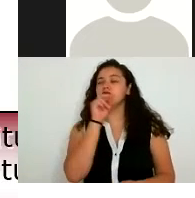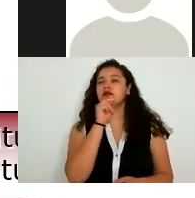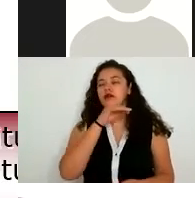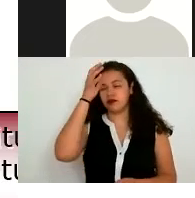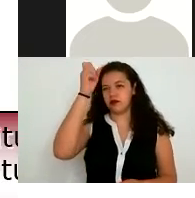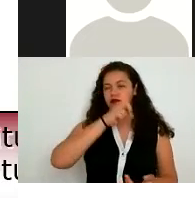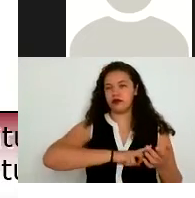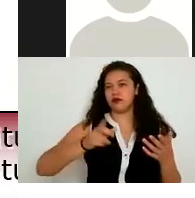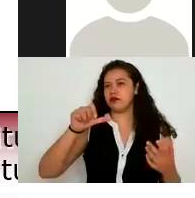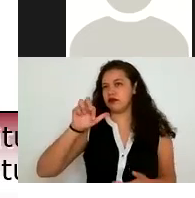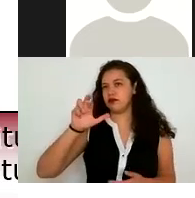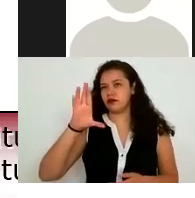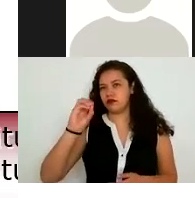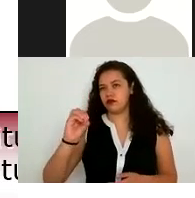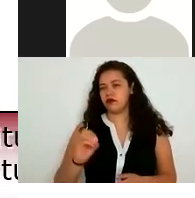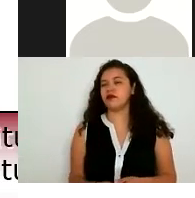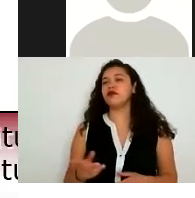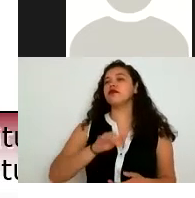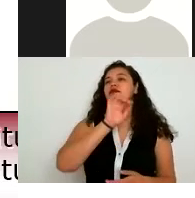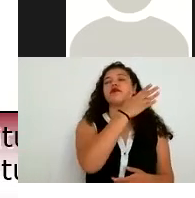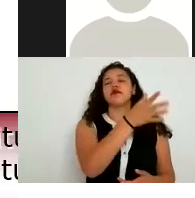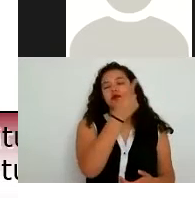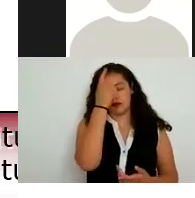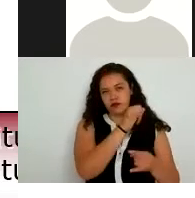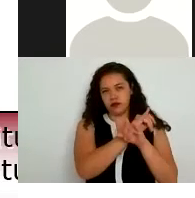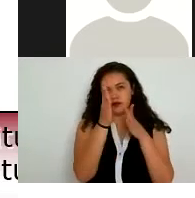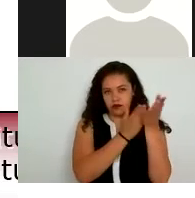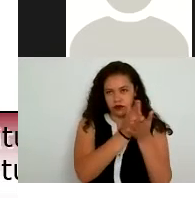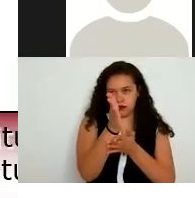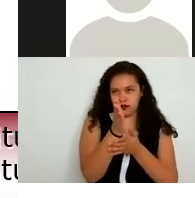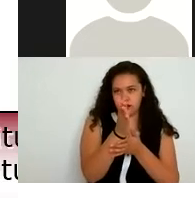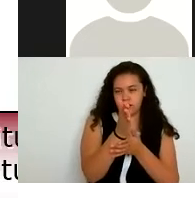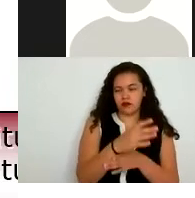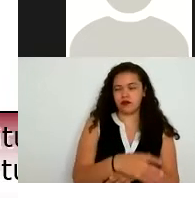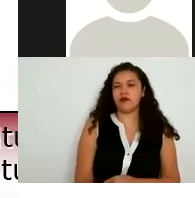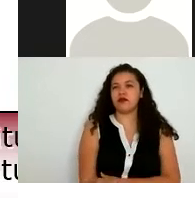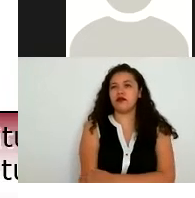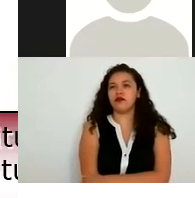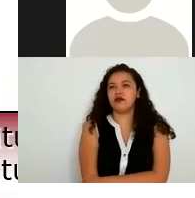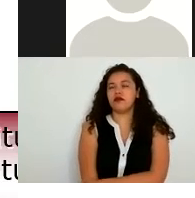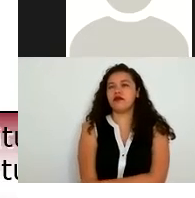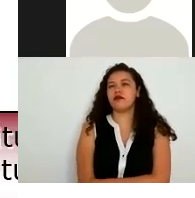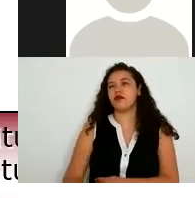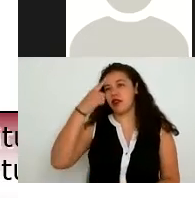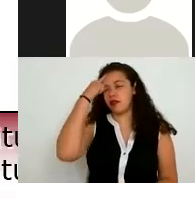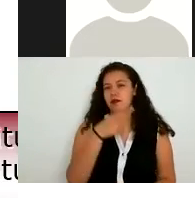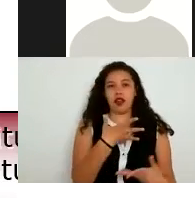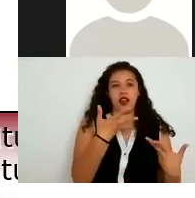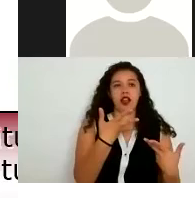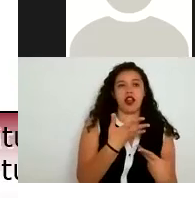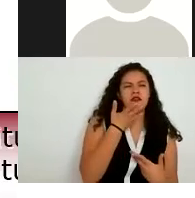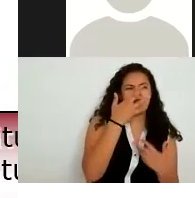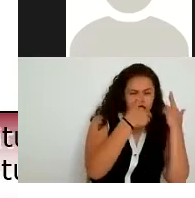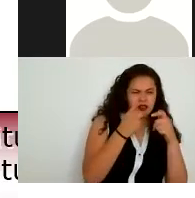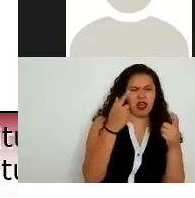esto es son las solicitudes de acceso a datos personales de rectificación de cancelación o de